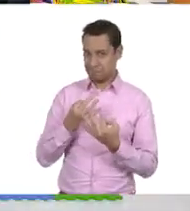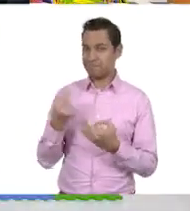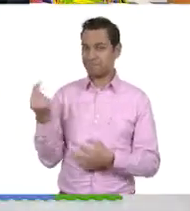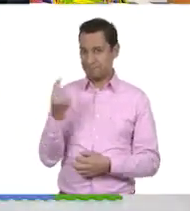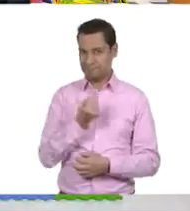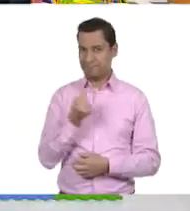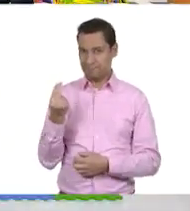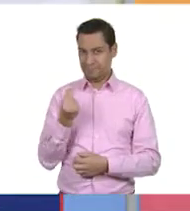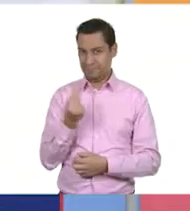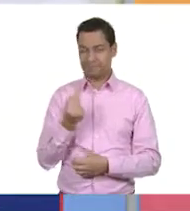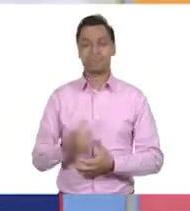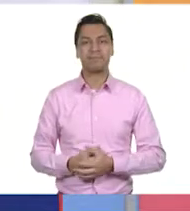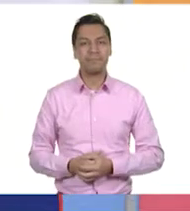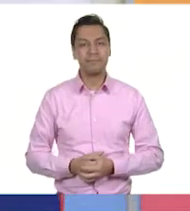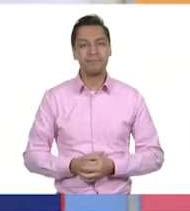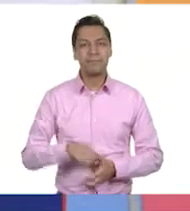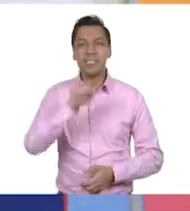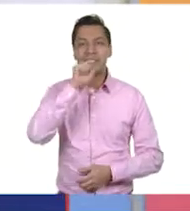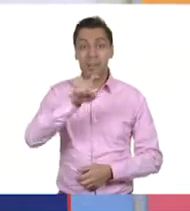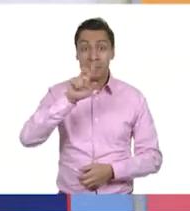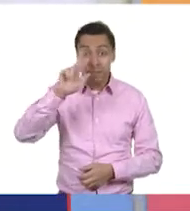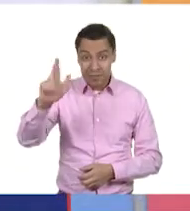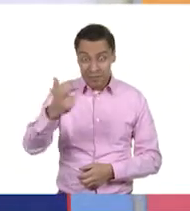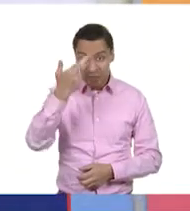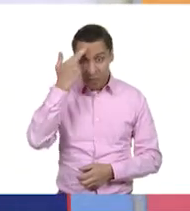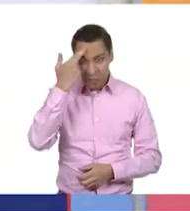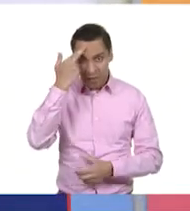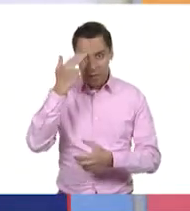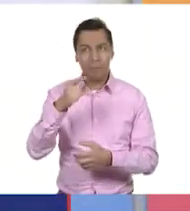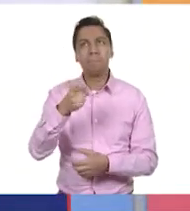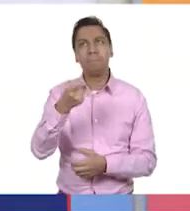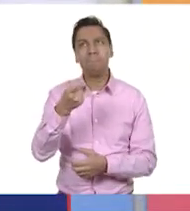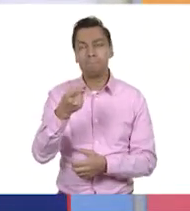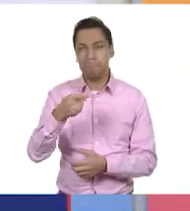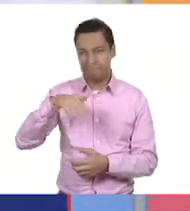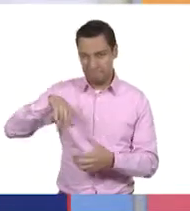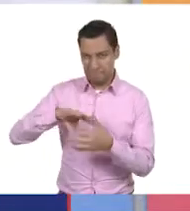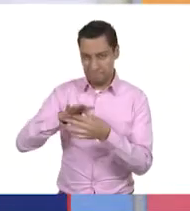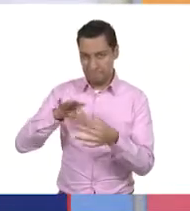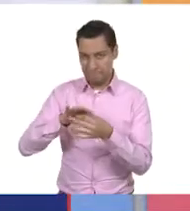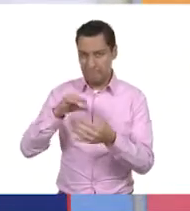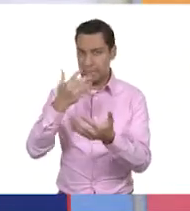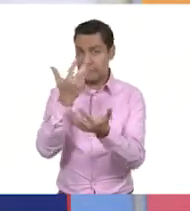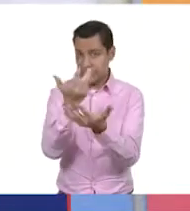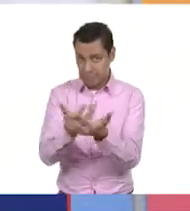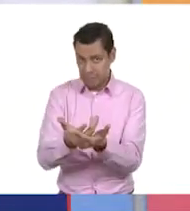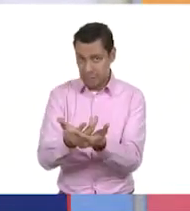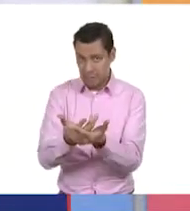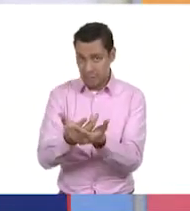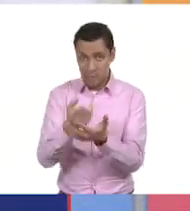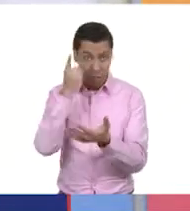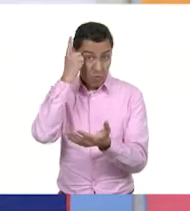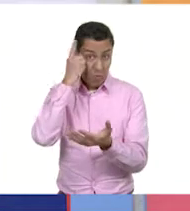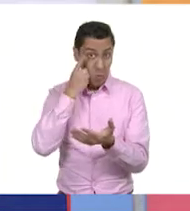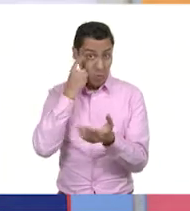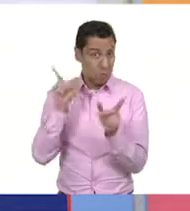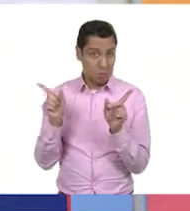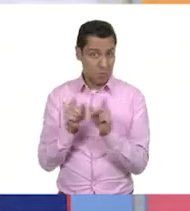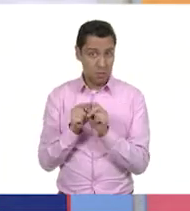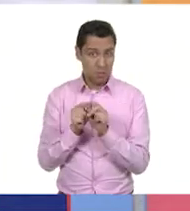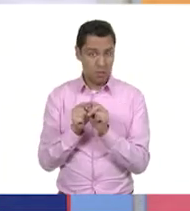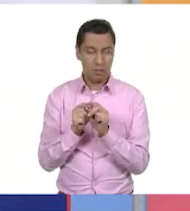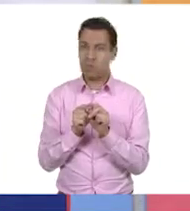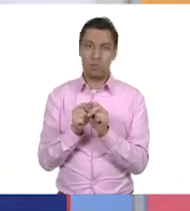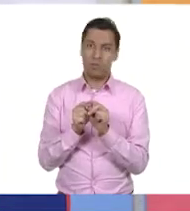Muy bien. Pero también recuerda, ahorita que estábamos diciendo descanso, para descansar no solo es dormir, como decía,